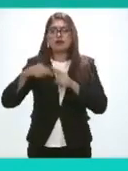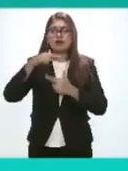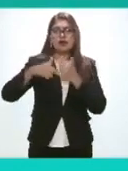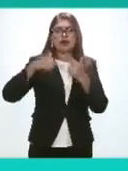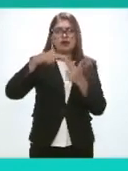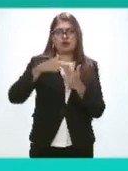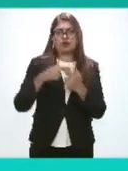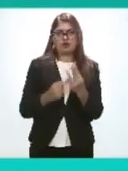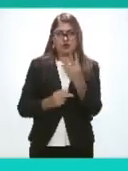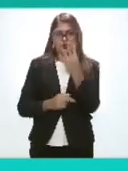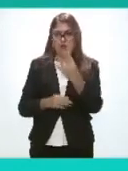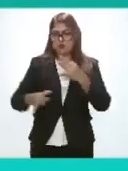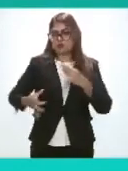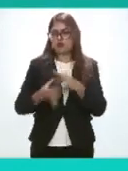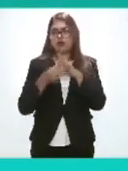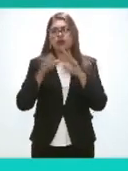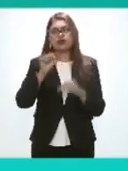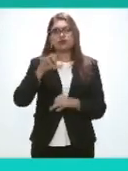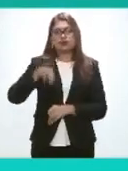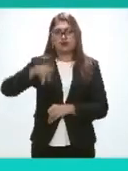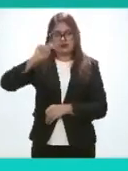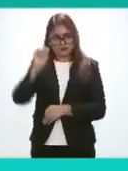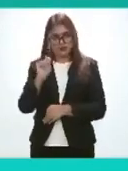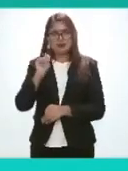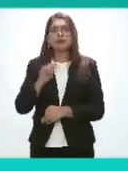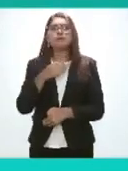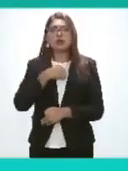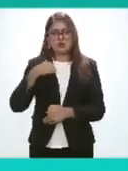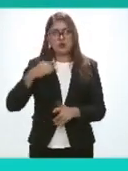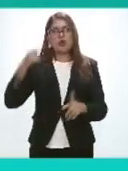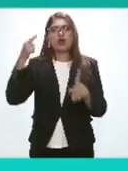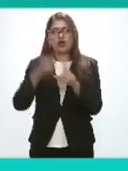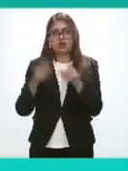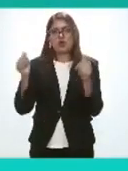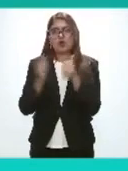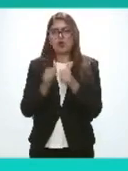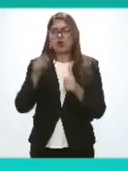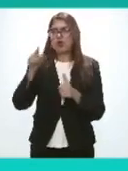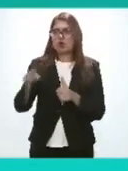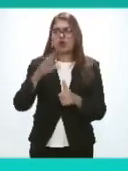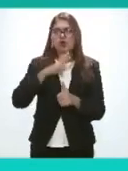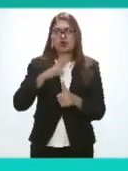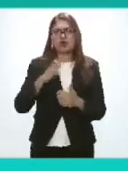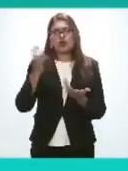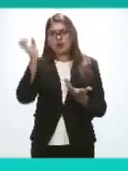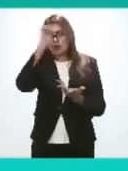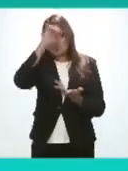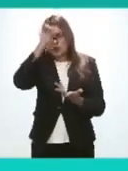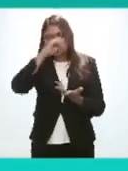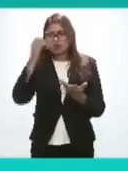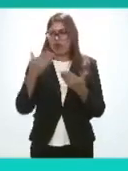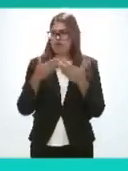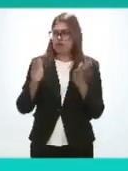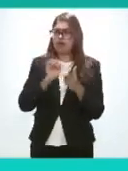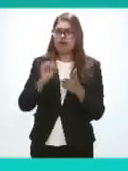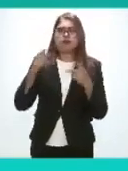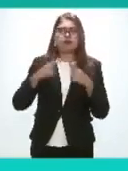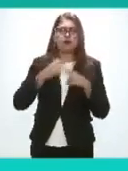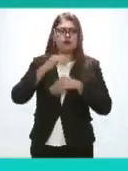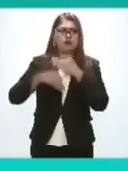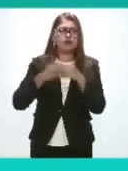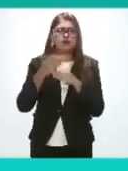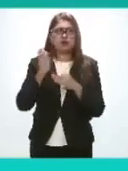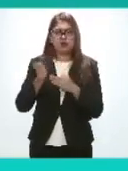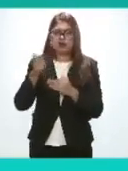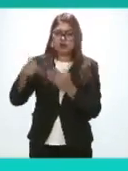regiones que integramos el sistema nacional de transparencia de una consulta pública abierta a toda persona interesada sea parte de este